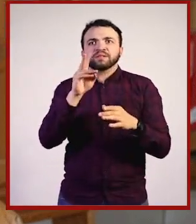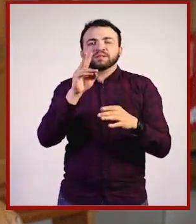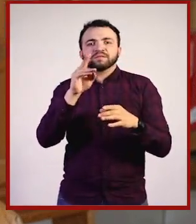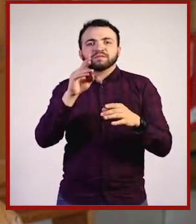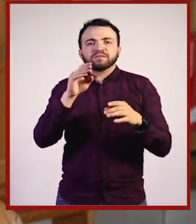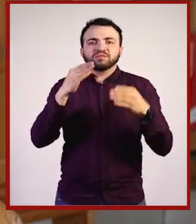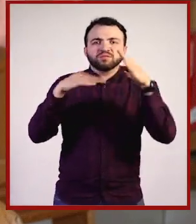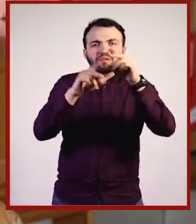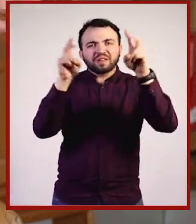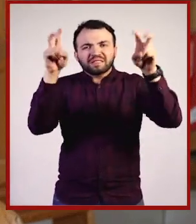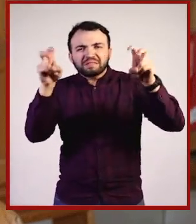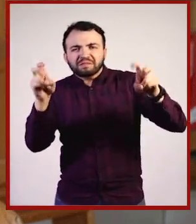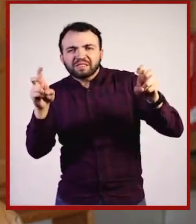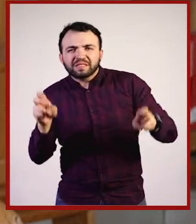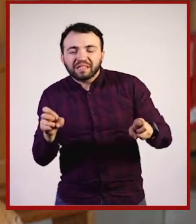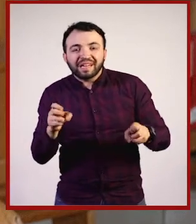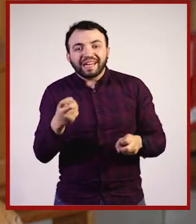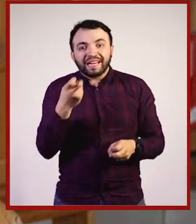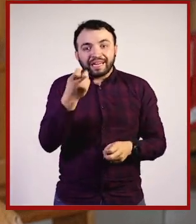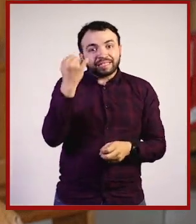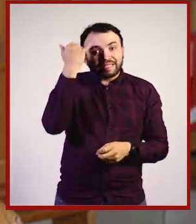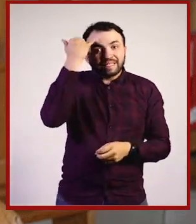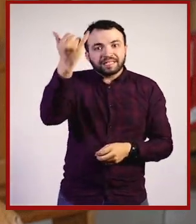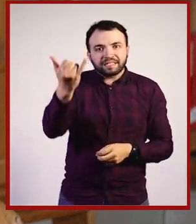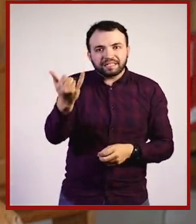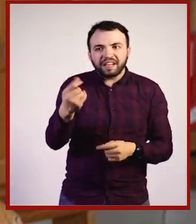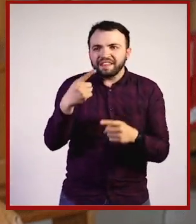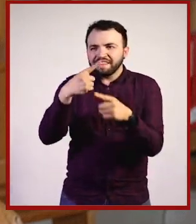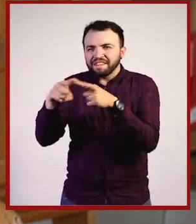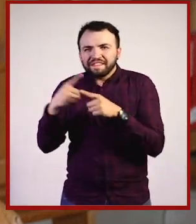maestros, artistas, científicos de distintas disciplinas,